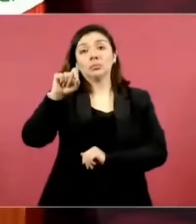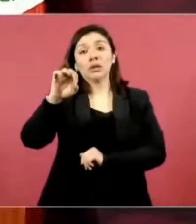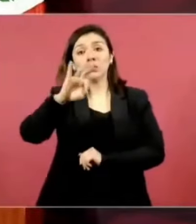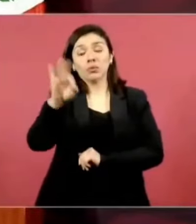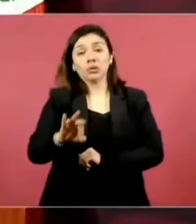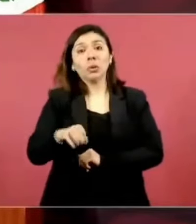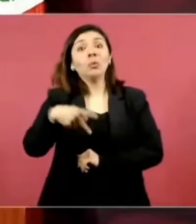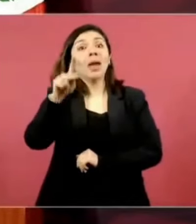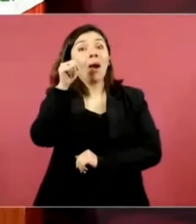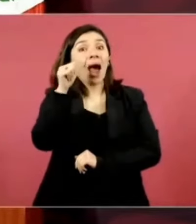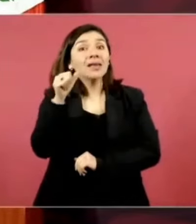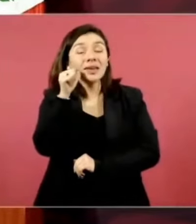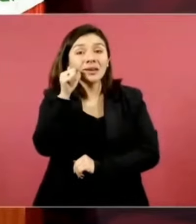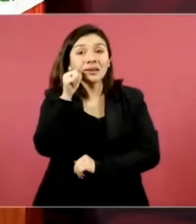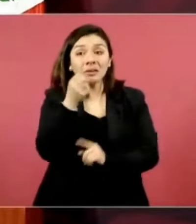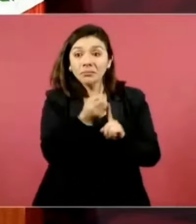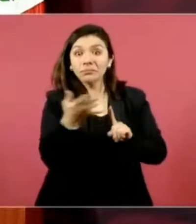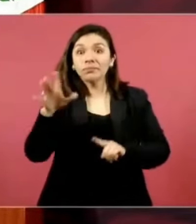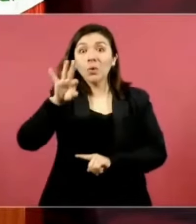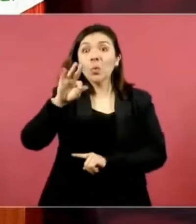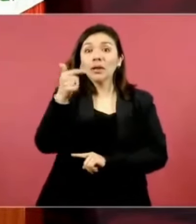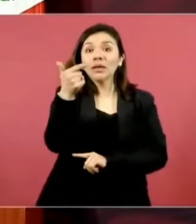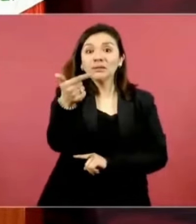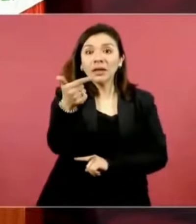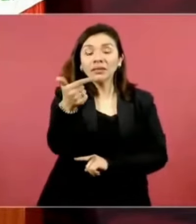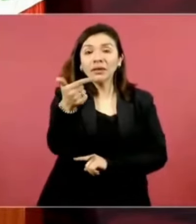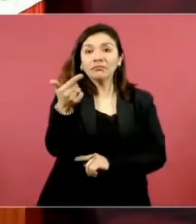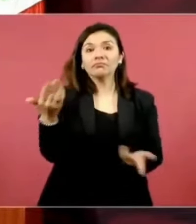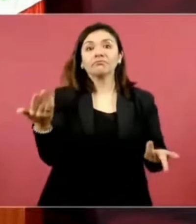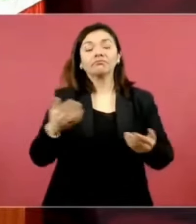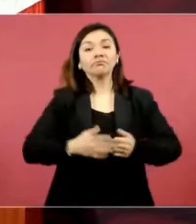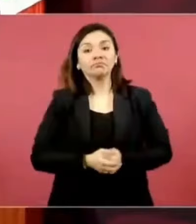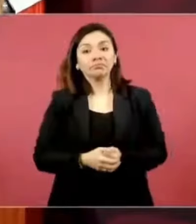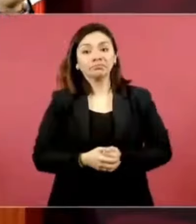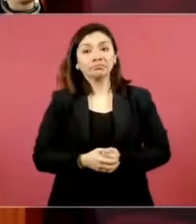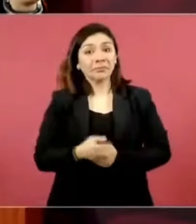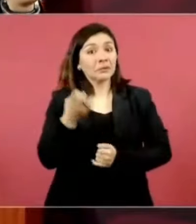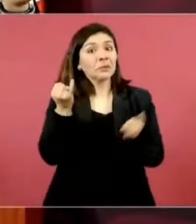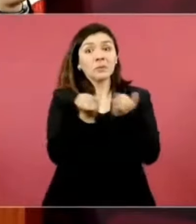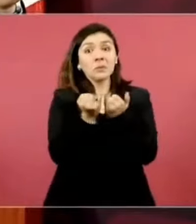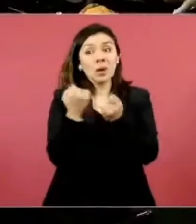ayer 47 y todos estos días